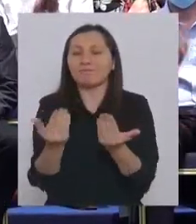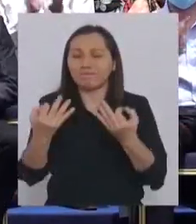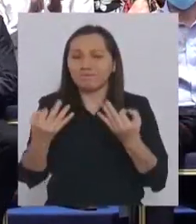y merecen.